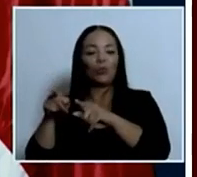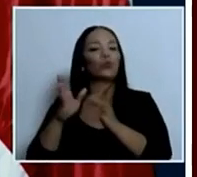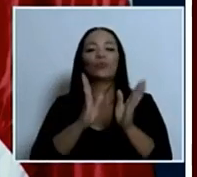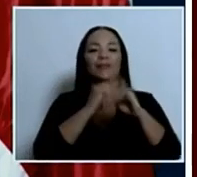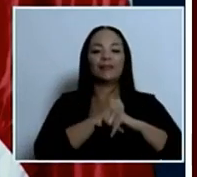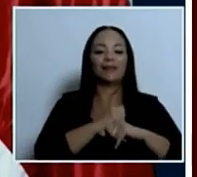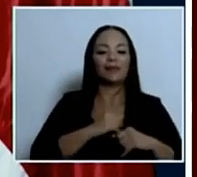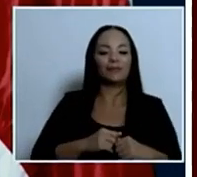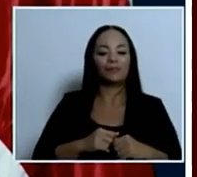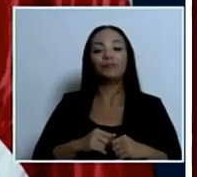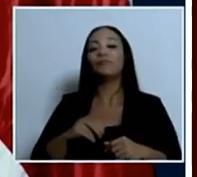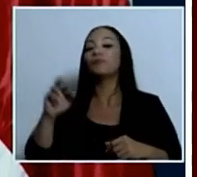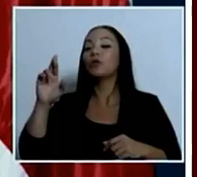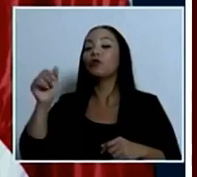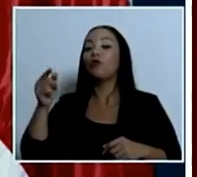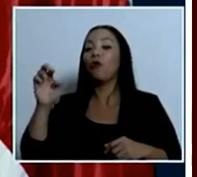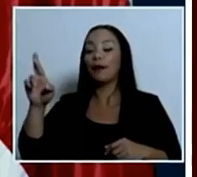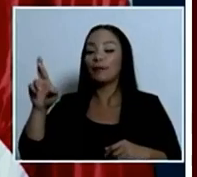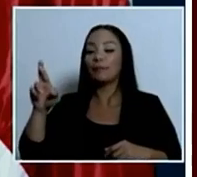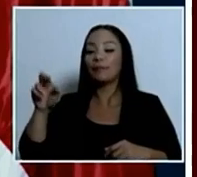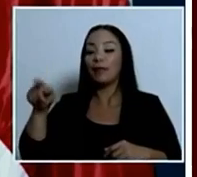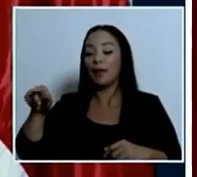Roger Espinosa del Sinart